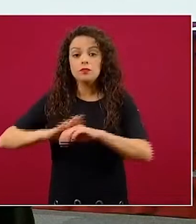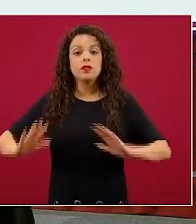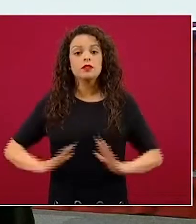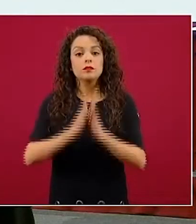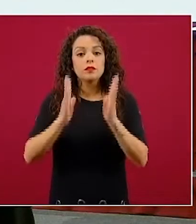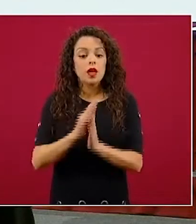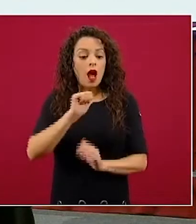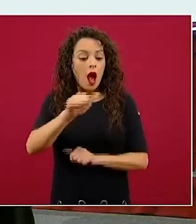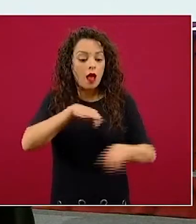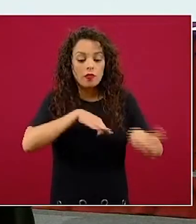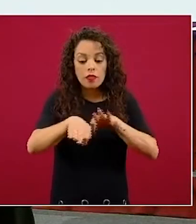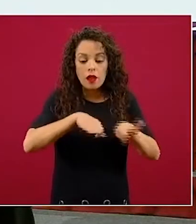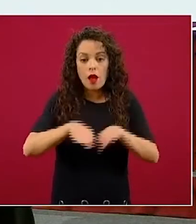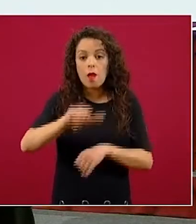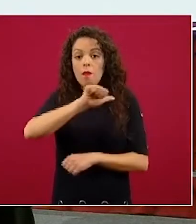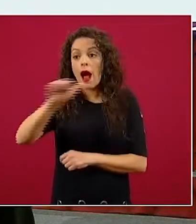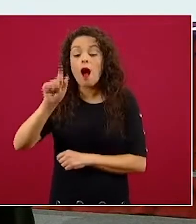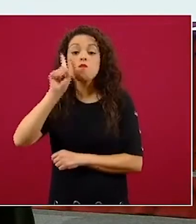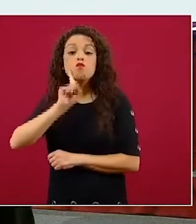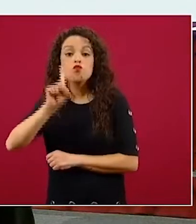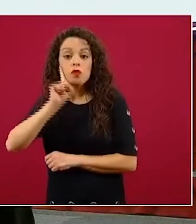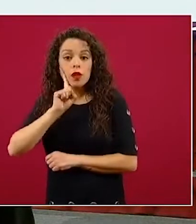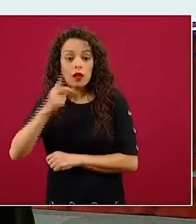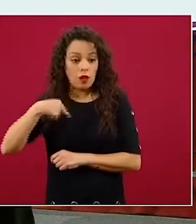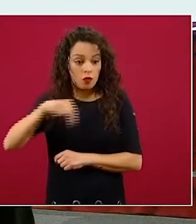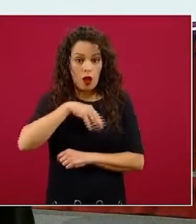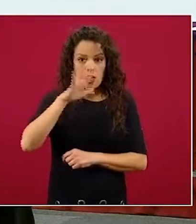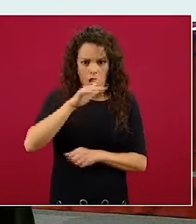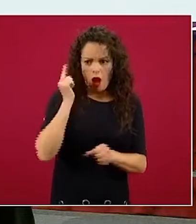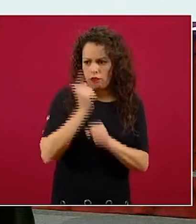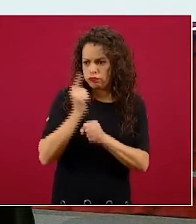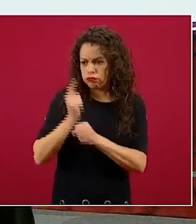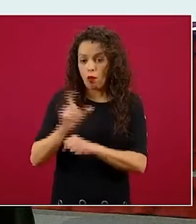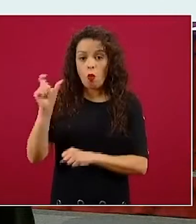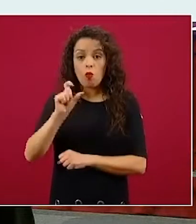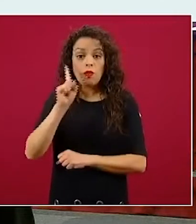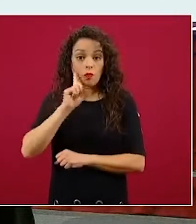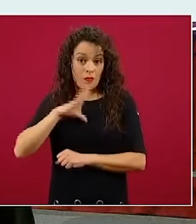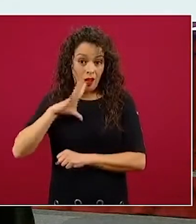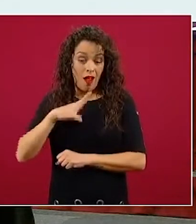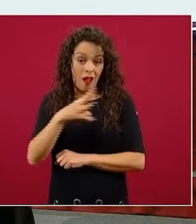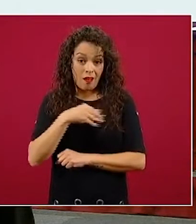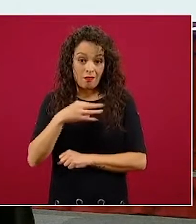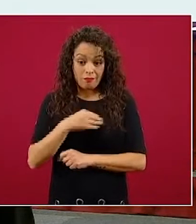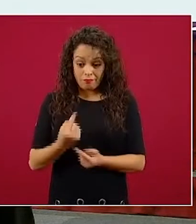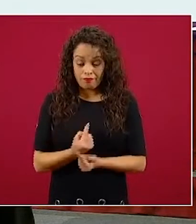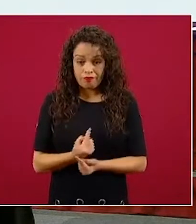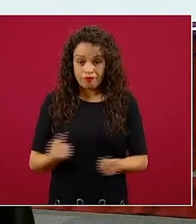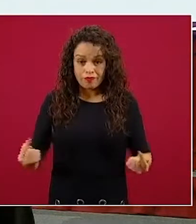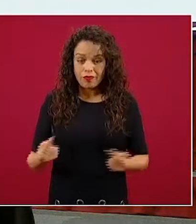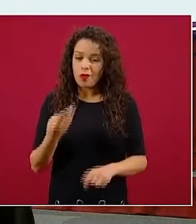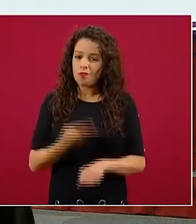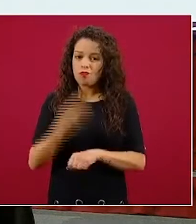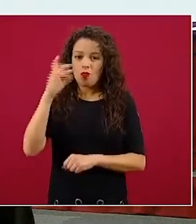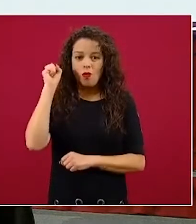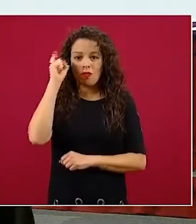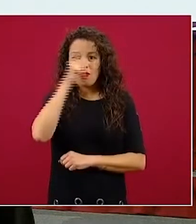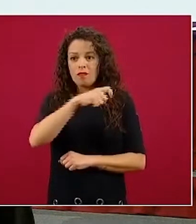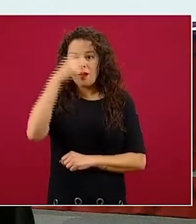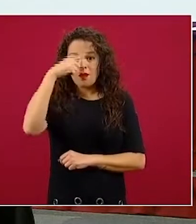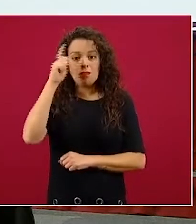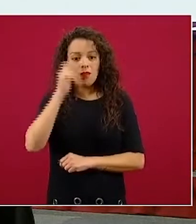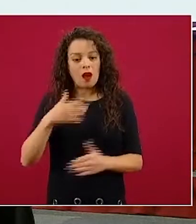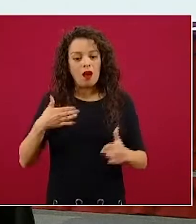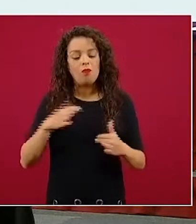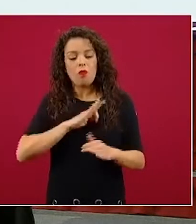las mujeres. Lo que hemos visto es que mujeres con hijos pequeños tienen mayores barreras para entrar al